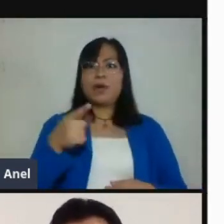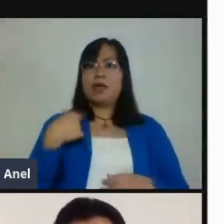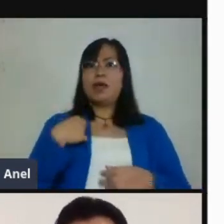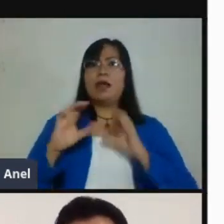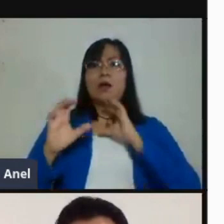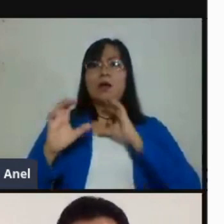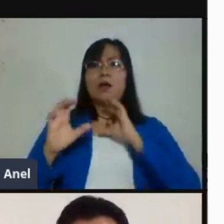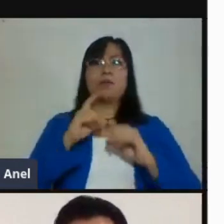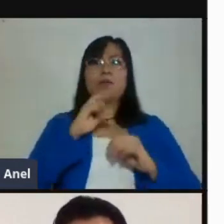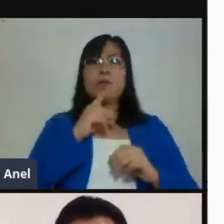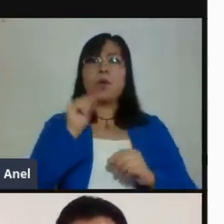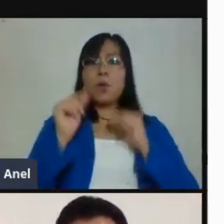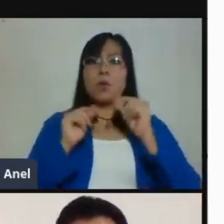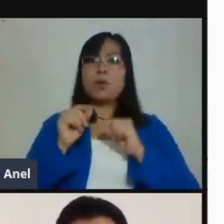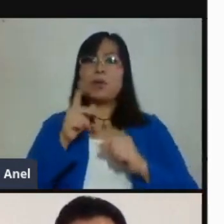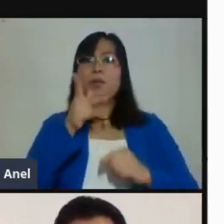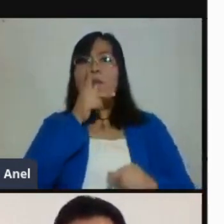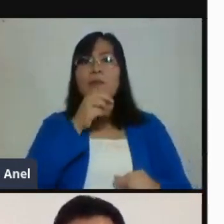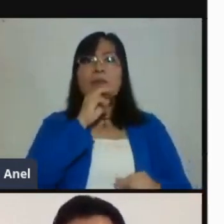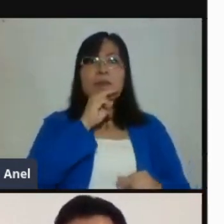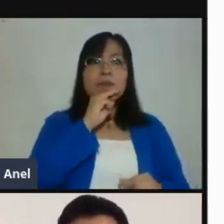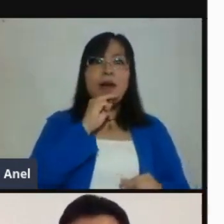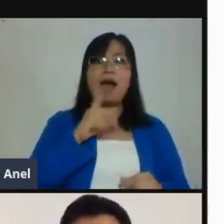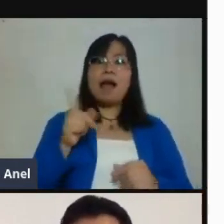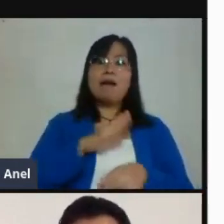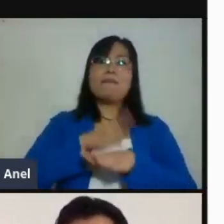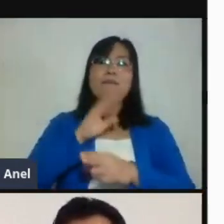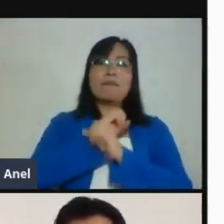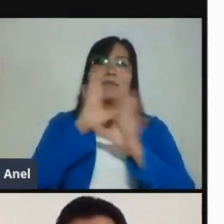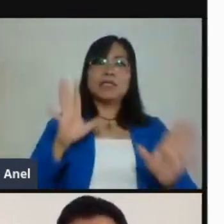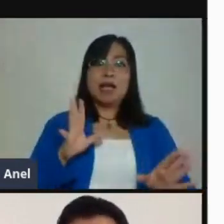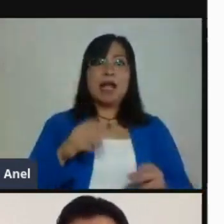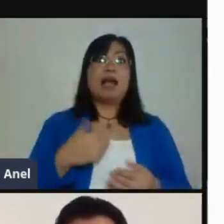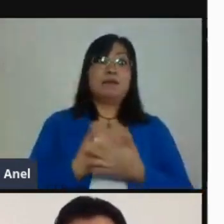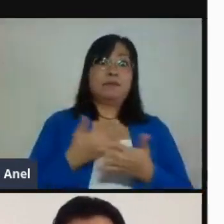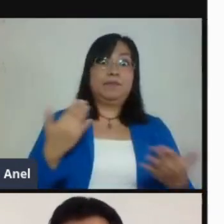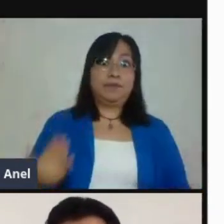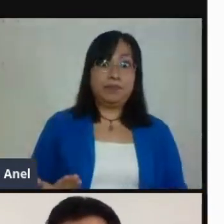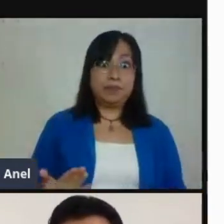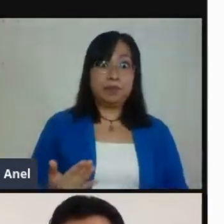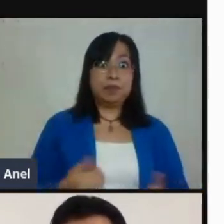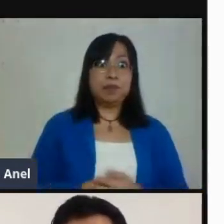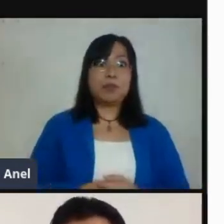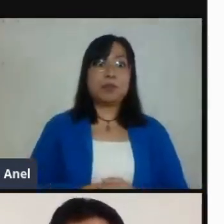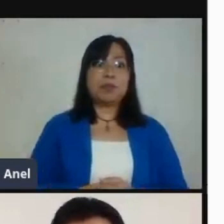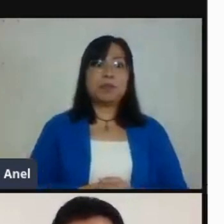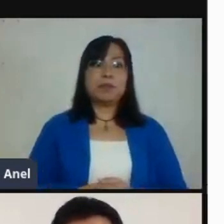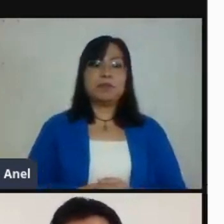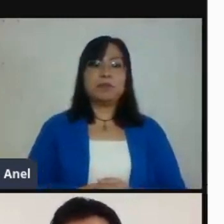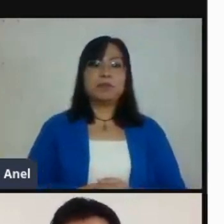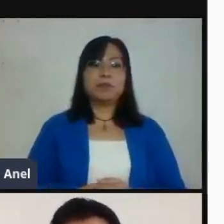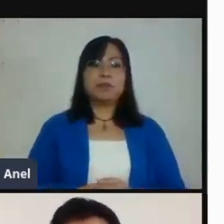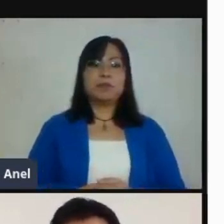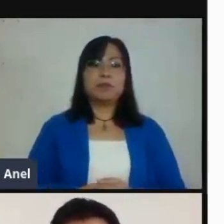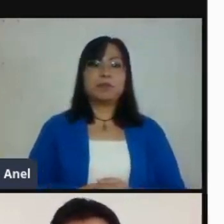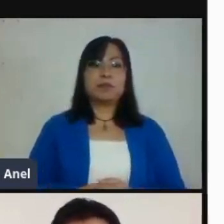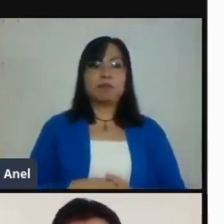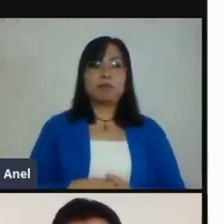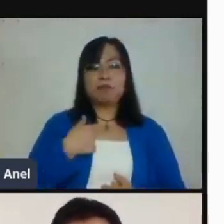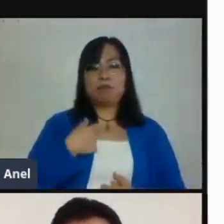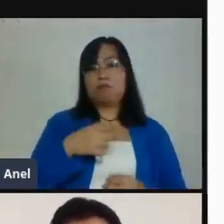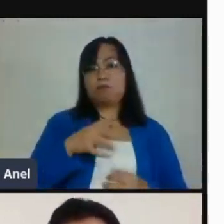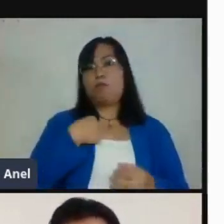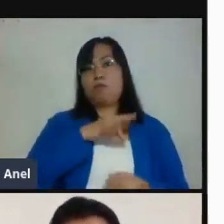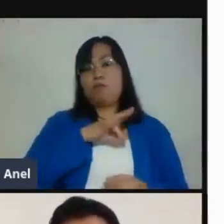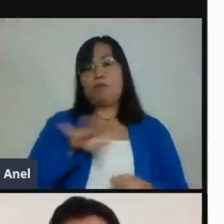Lo que yo les puedo decir, y es mucho de lo que les estamos tratando de compartir, es que existen dos lados del espejo. Por un lado tenemos el